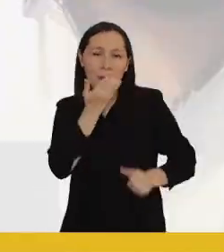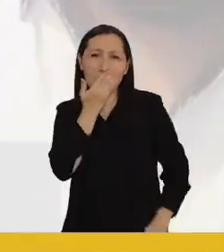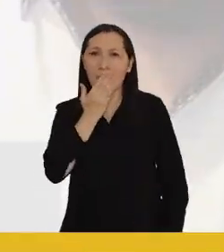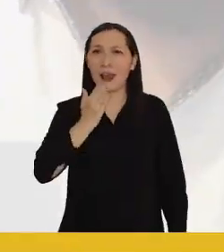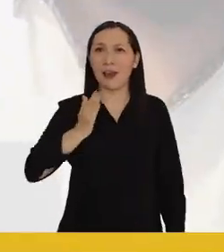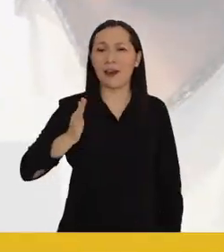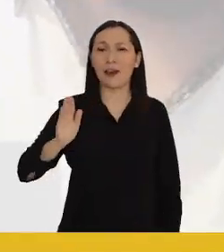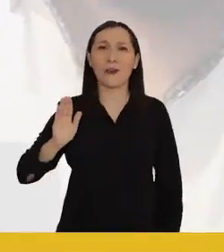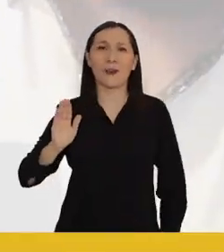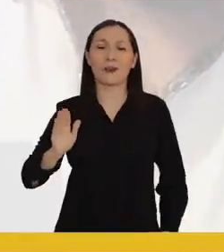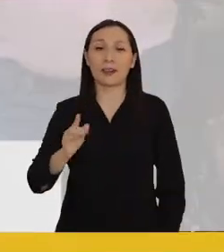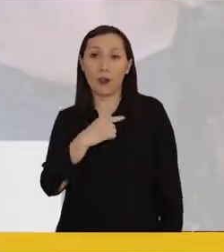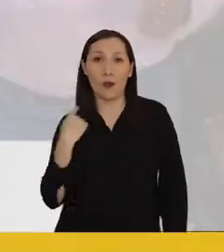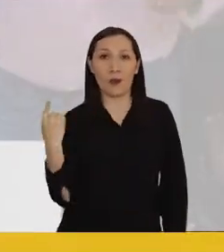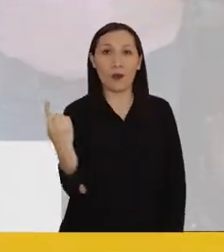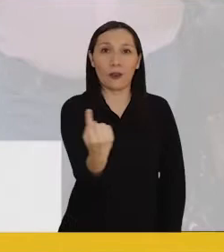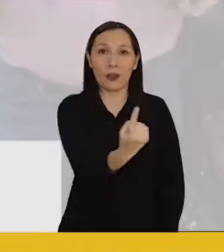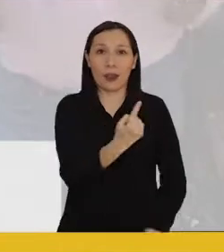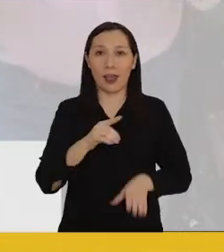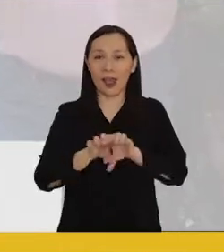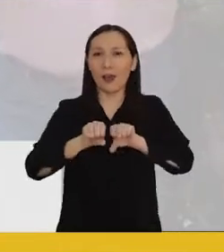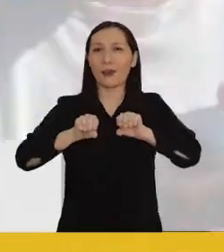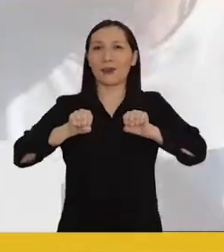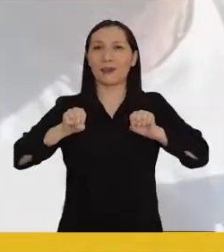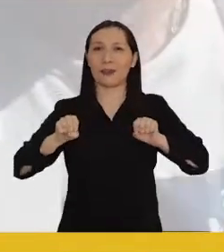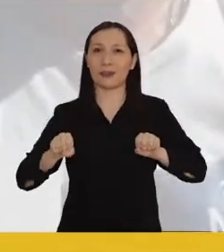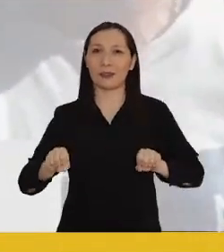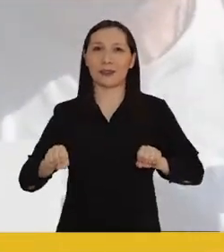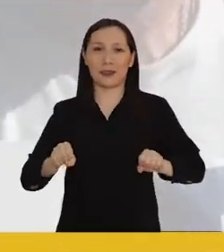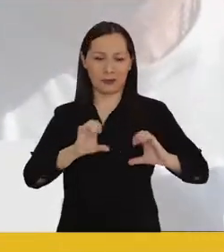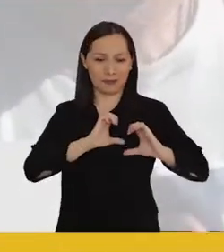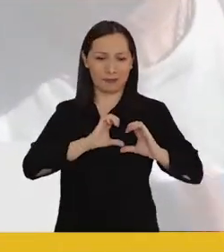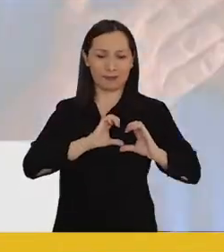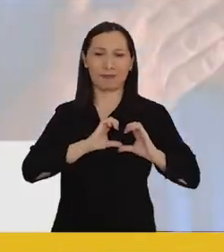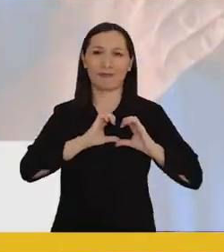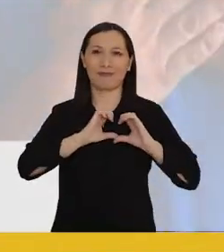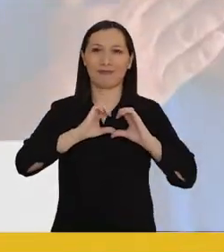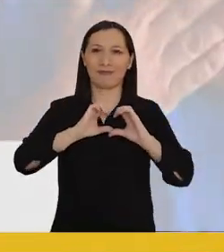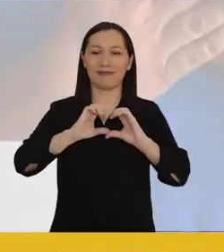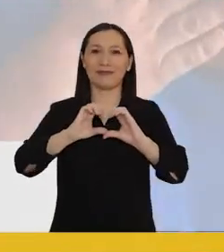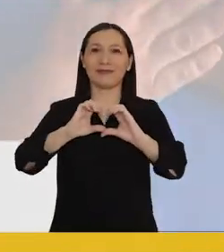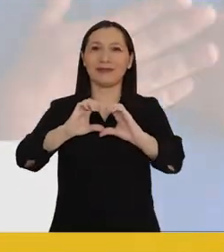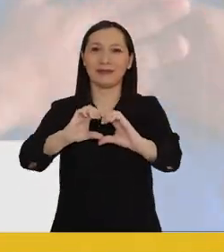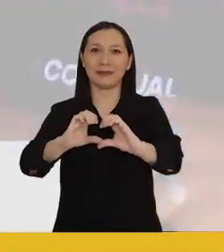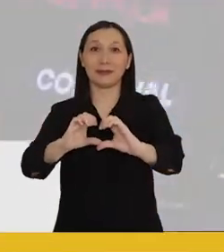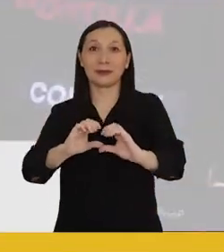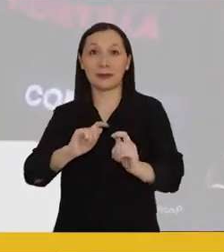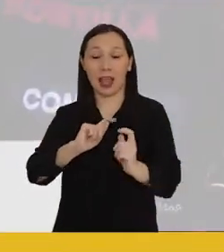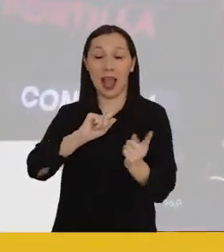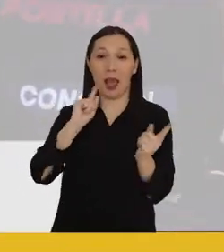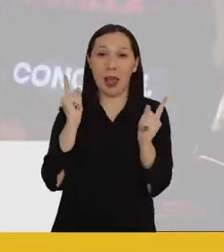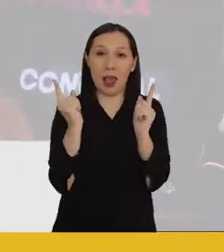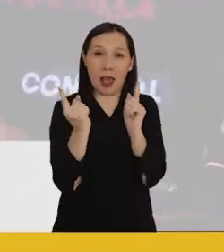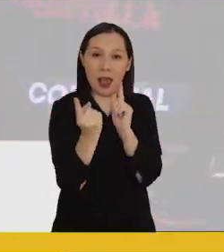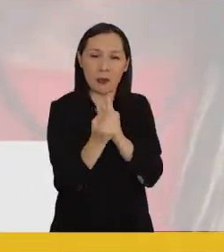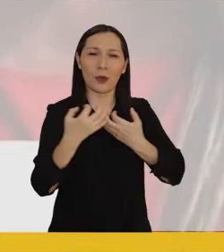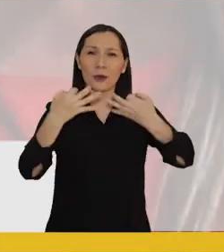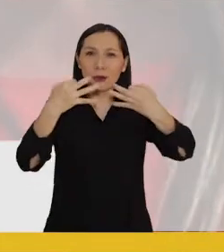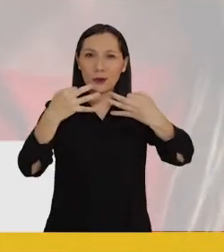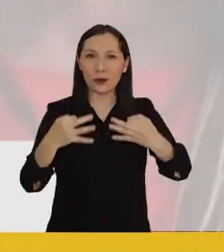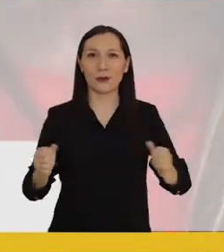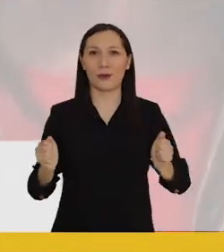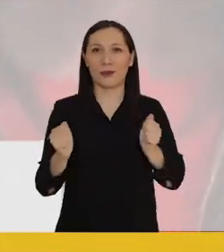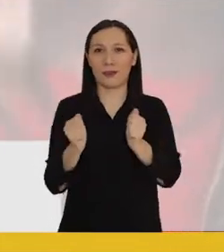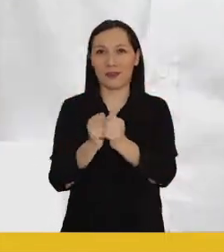es mejor. Estamos de acuerdo, tomamos el corazón. Un cambio